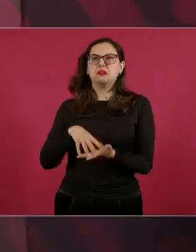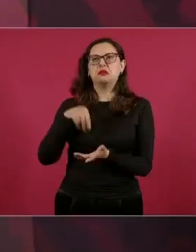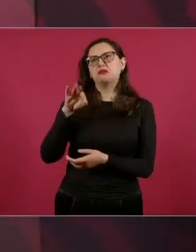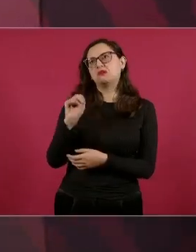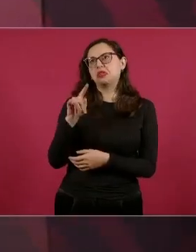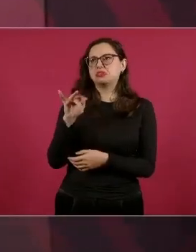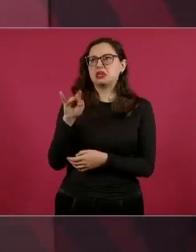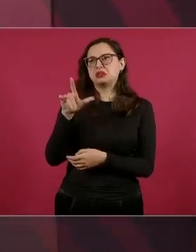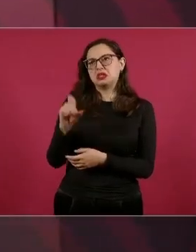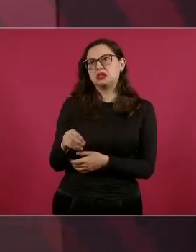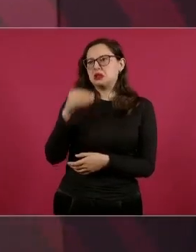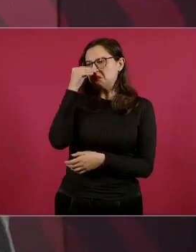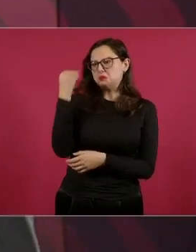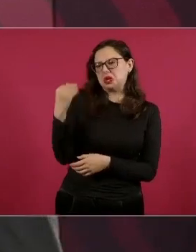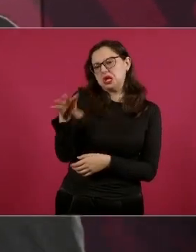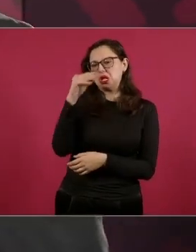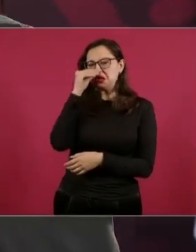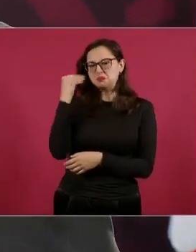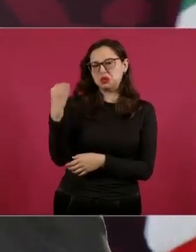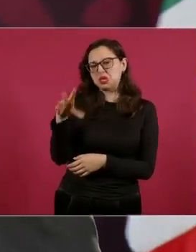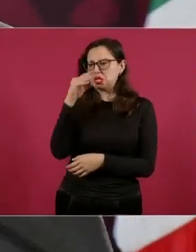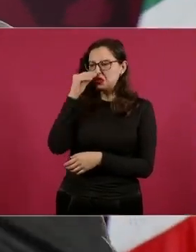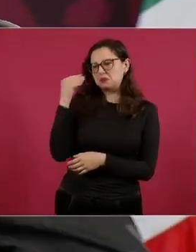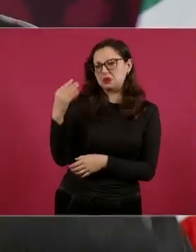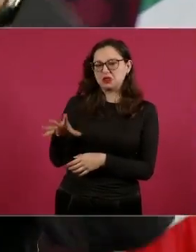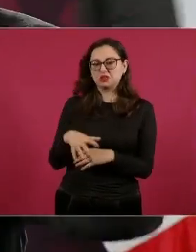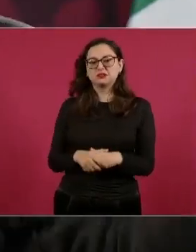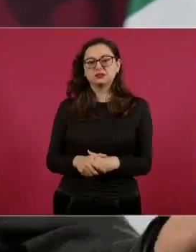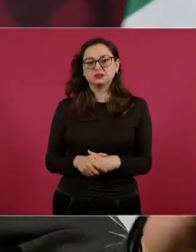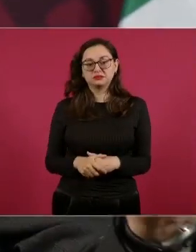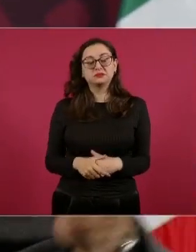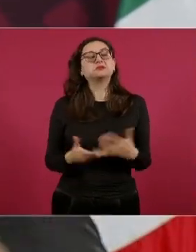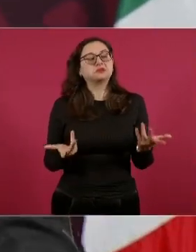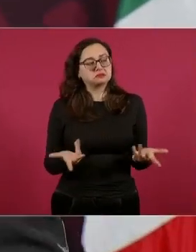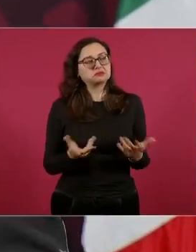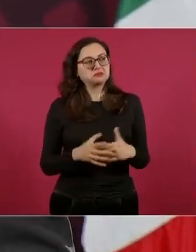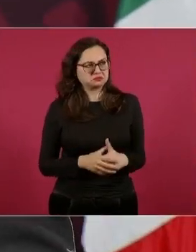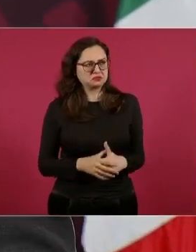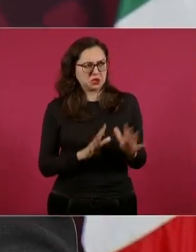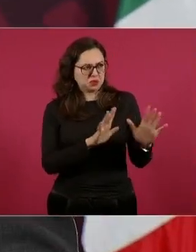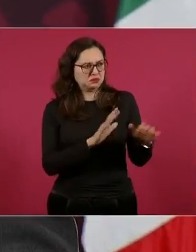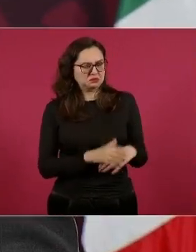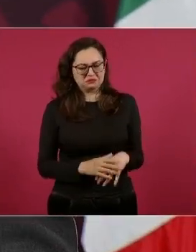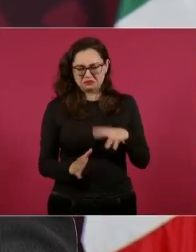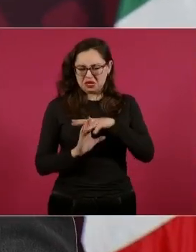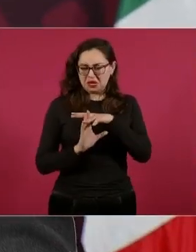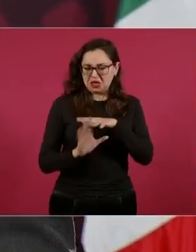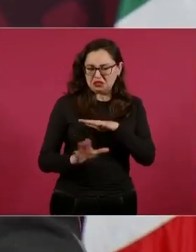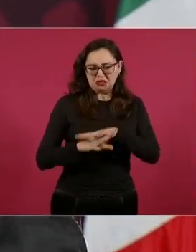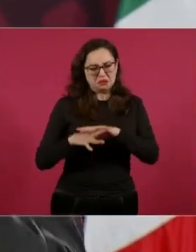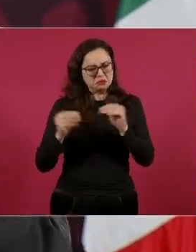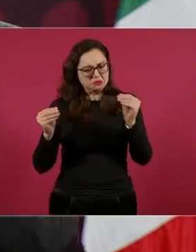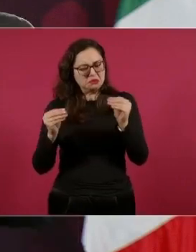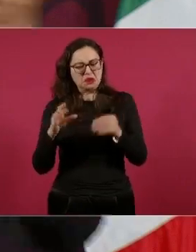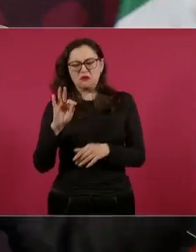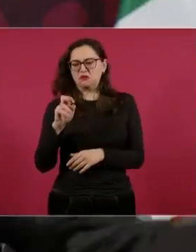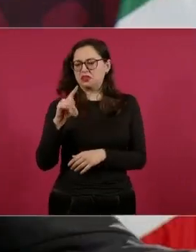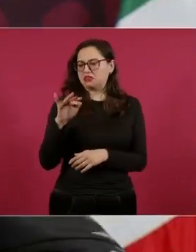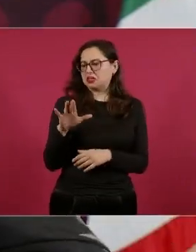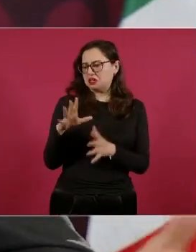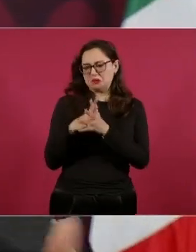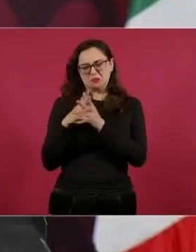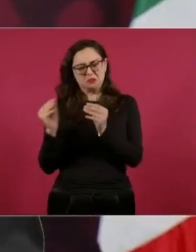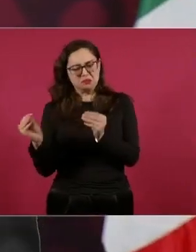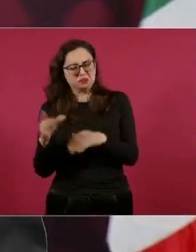puede desaparecer el fentanilo, pero va a surgir otra